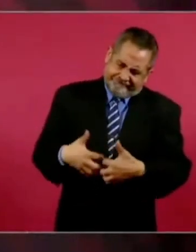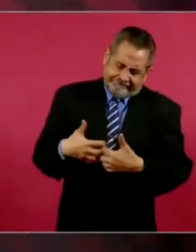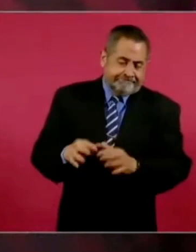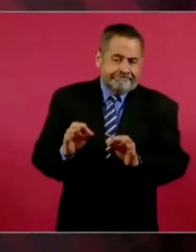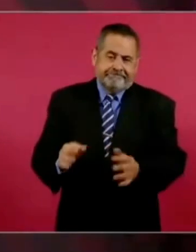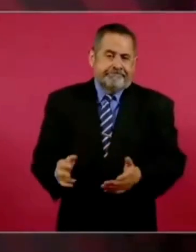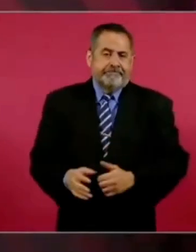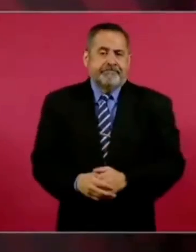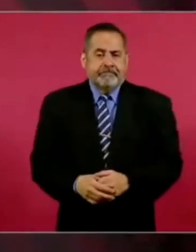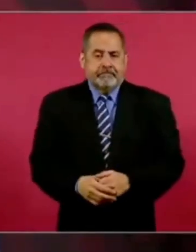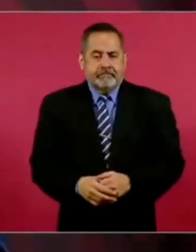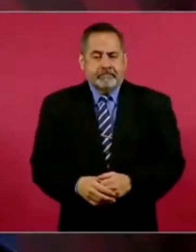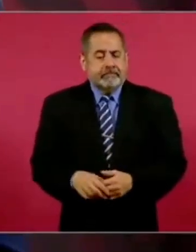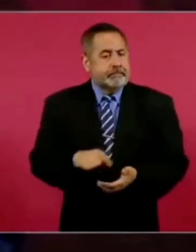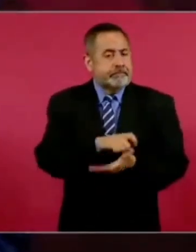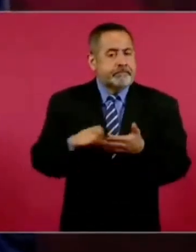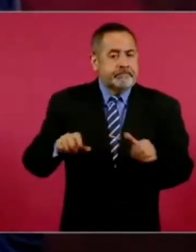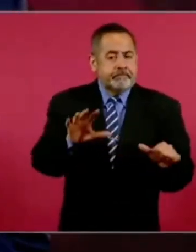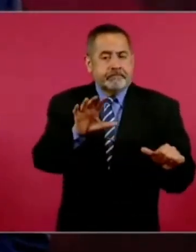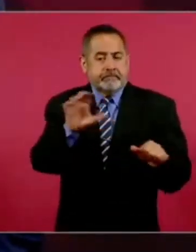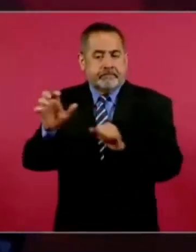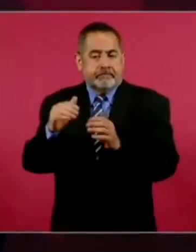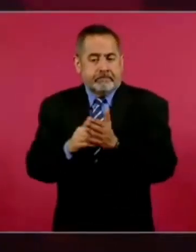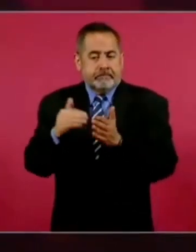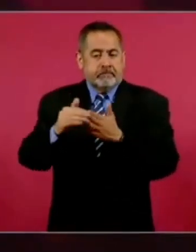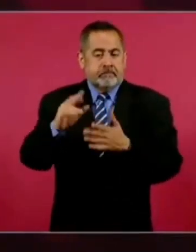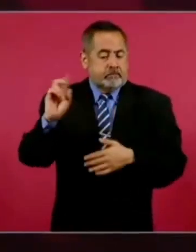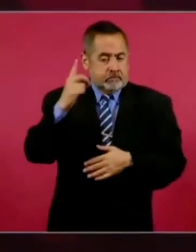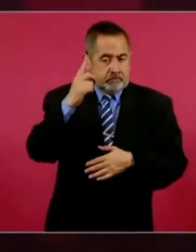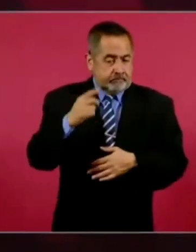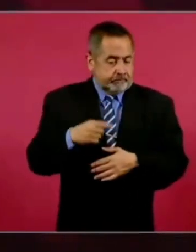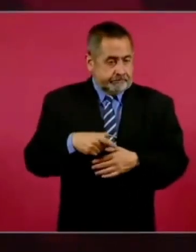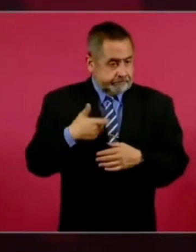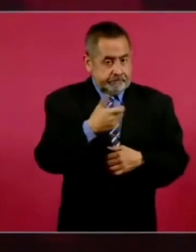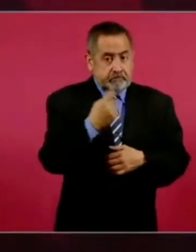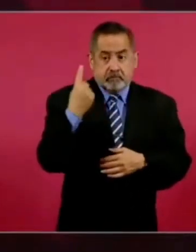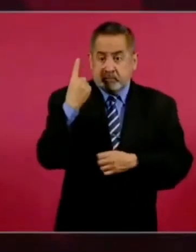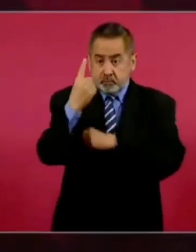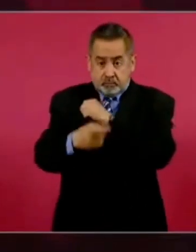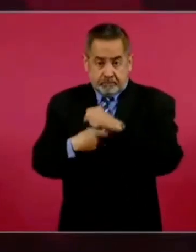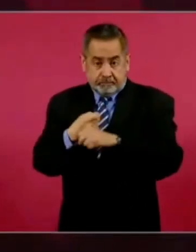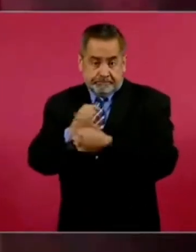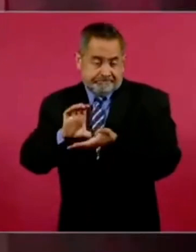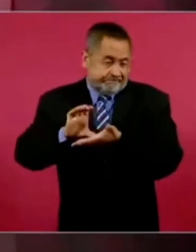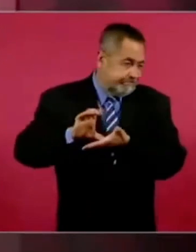Nos costó 600 millones de dólares y al año ya se había pagado,